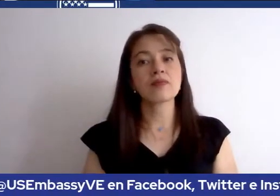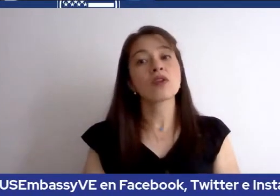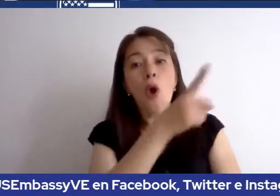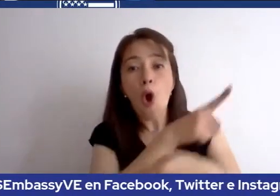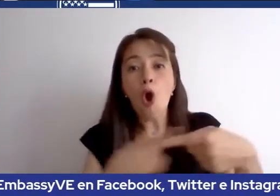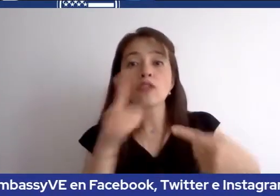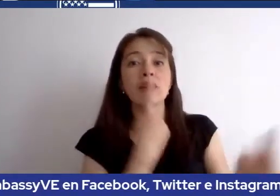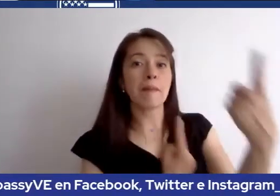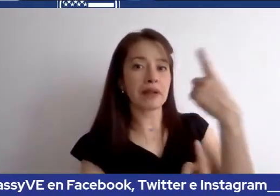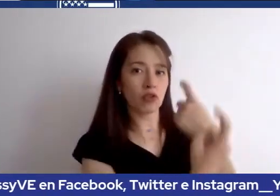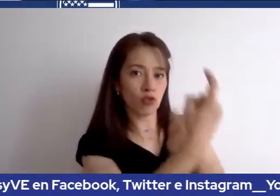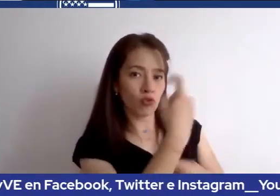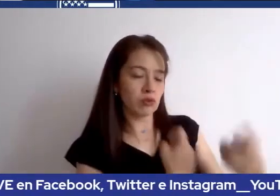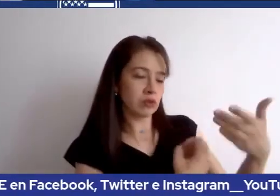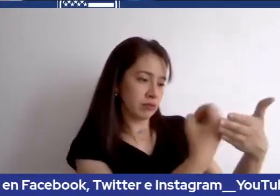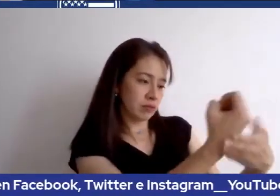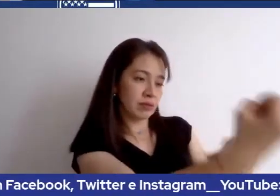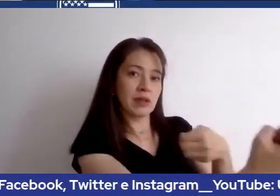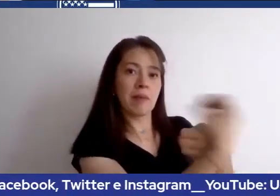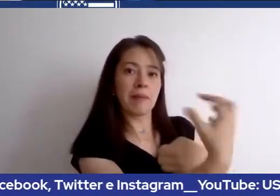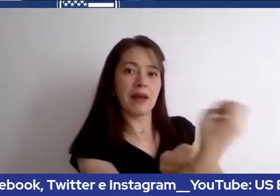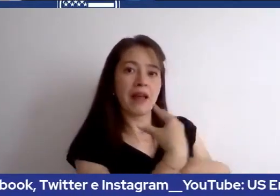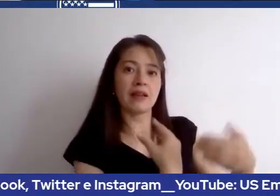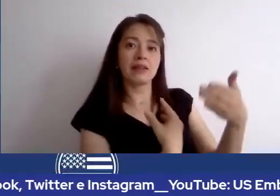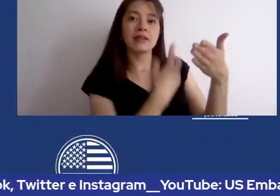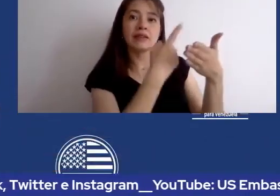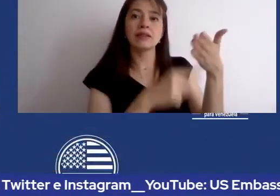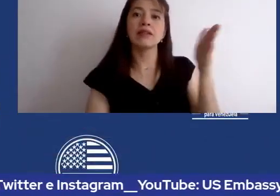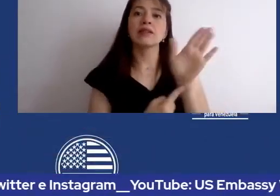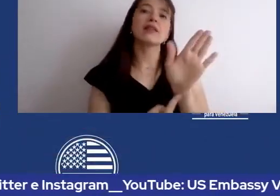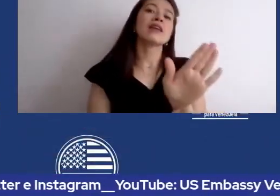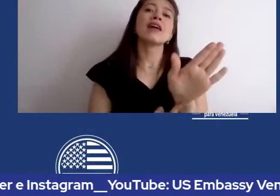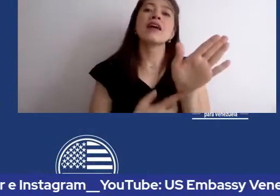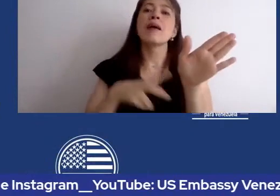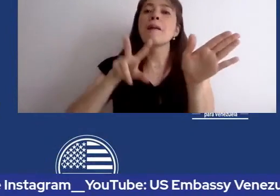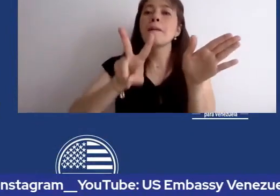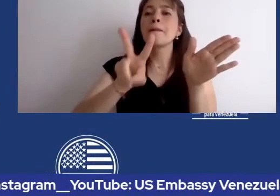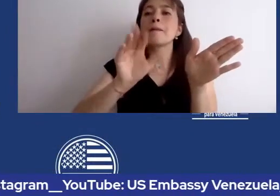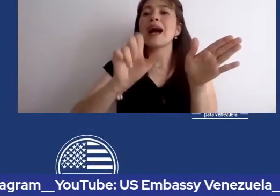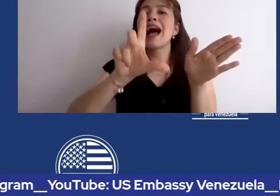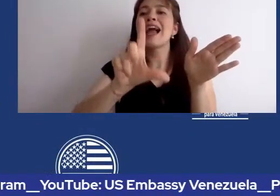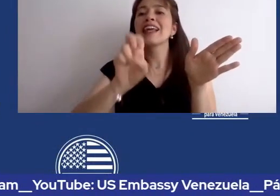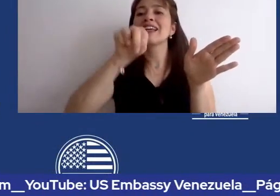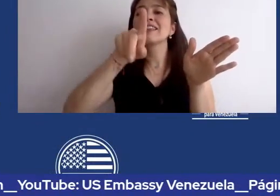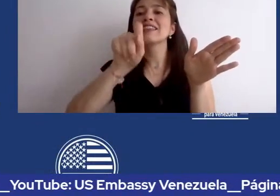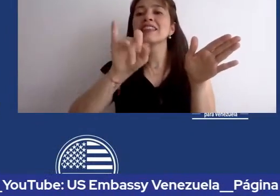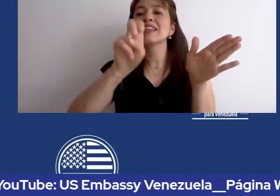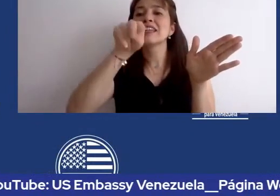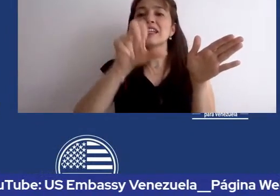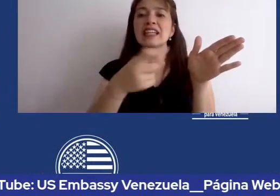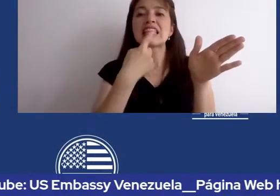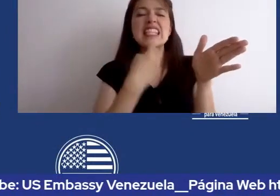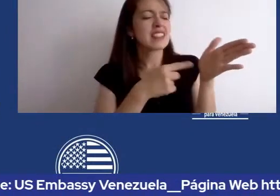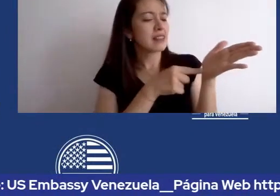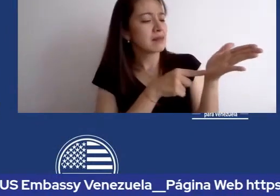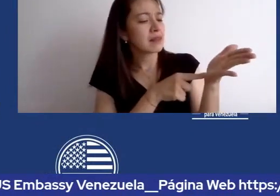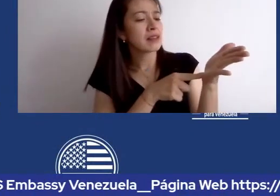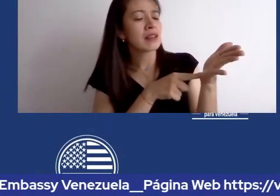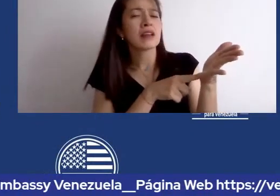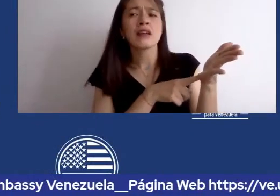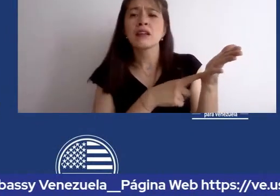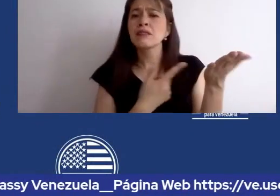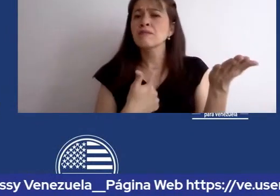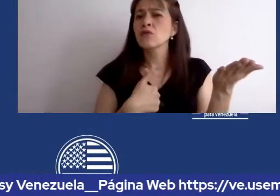similares de valentina medrano y juan carlos castillo que hablan así pueden tramitar